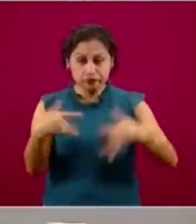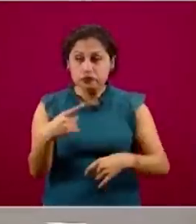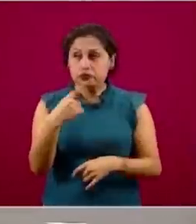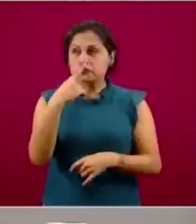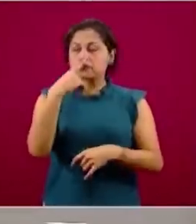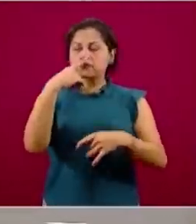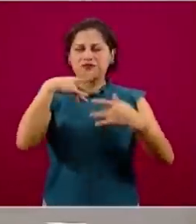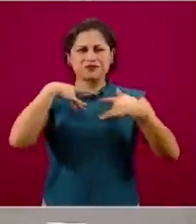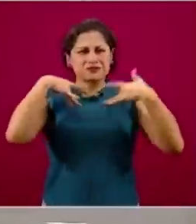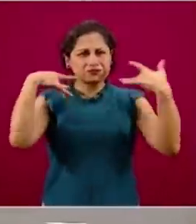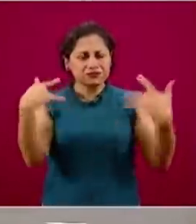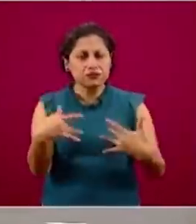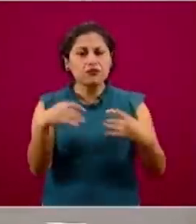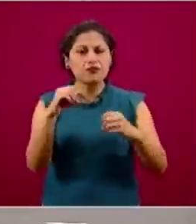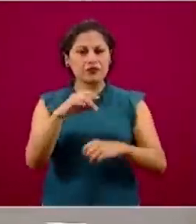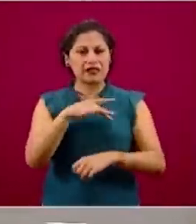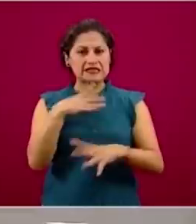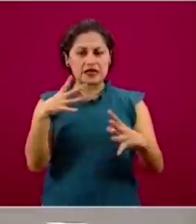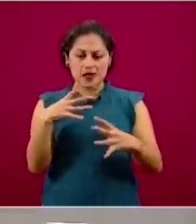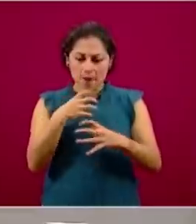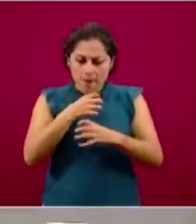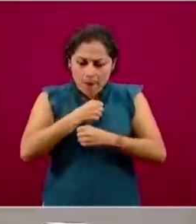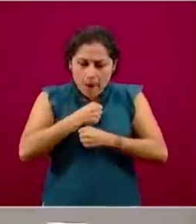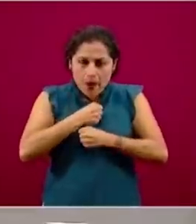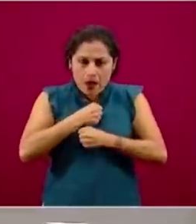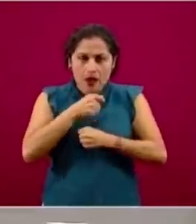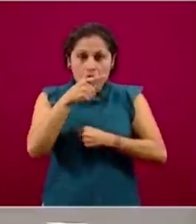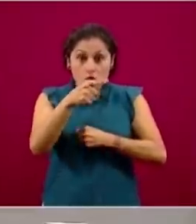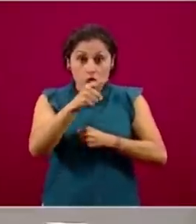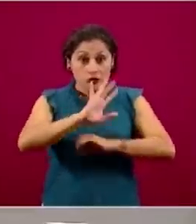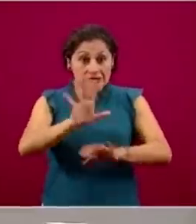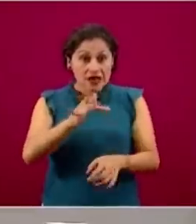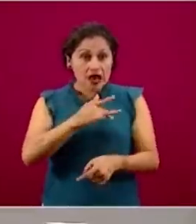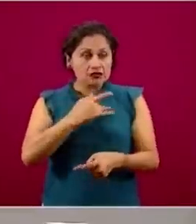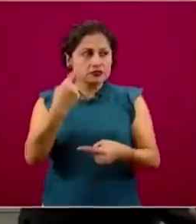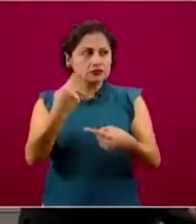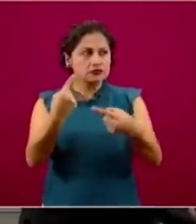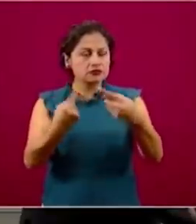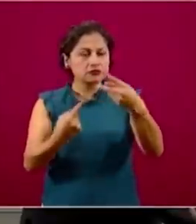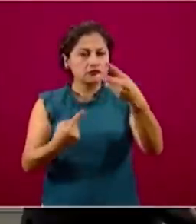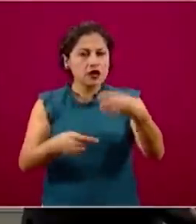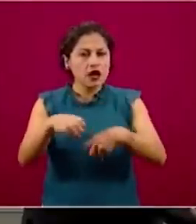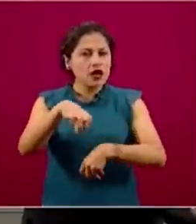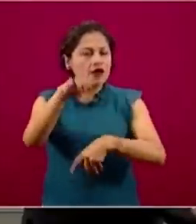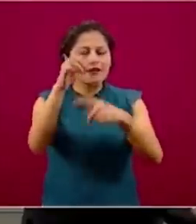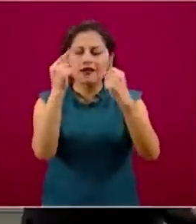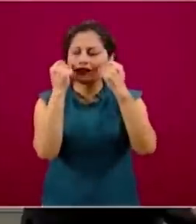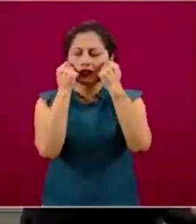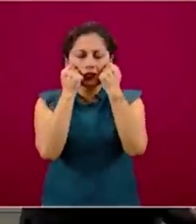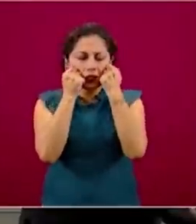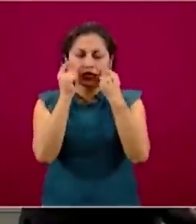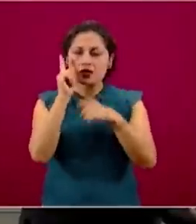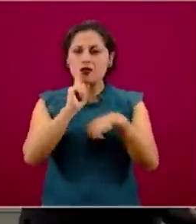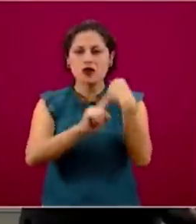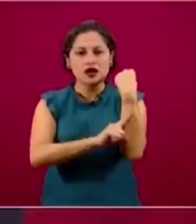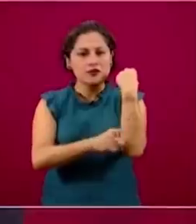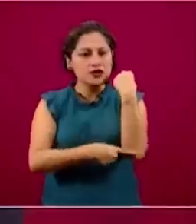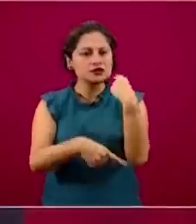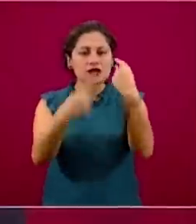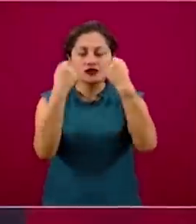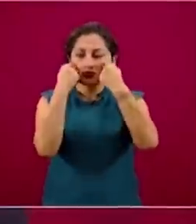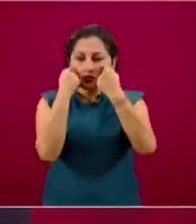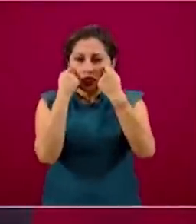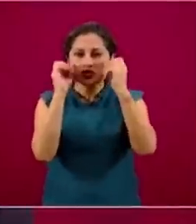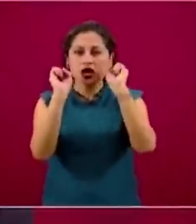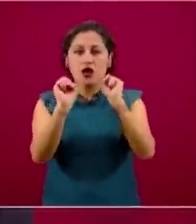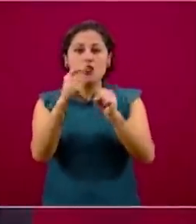el pecho. Si tiene estas sensaciones, independientemente de su edad, de que sea embarazada o de que tenga